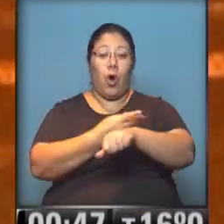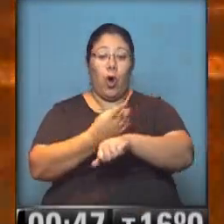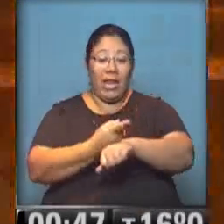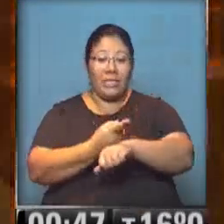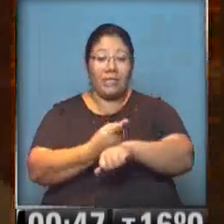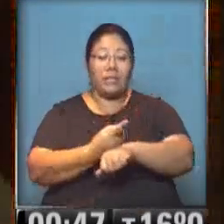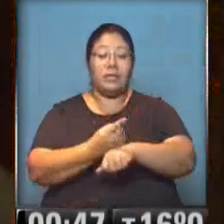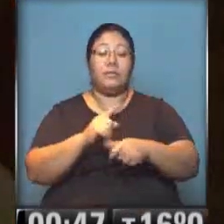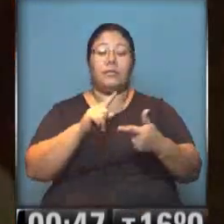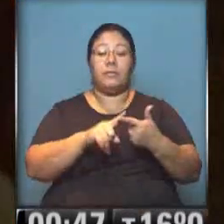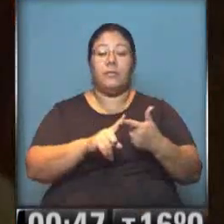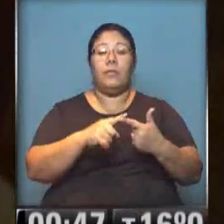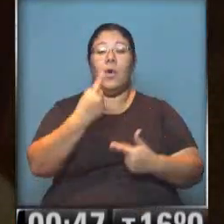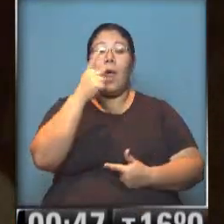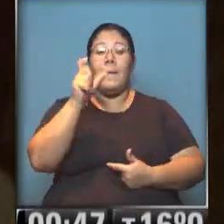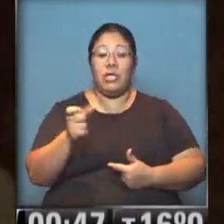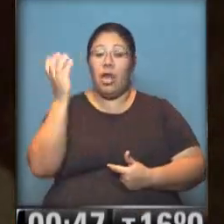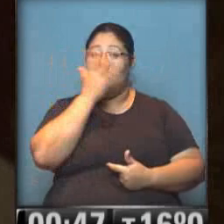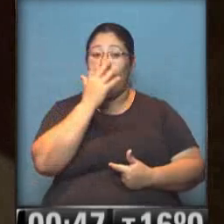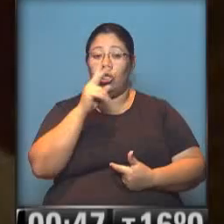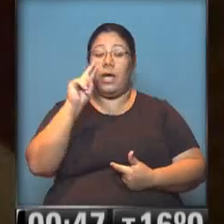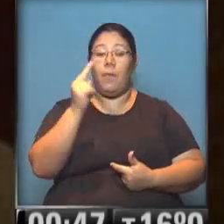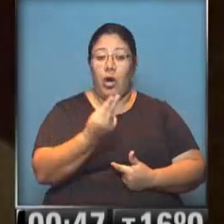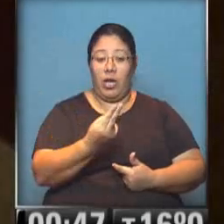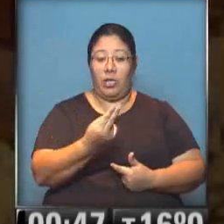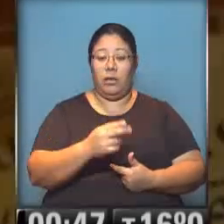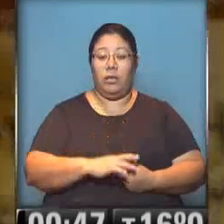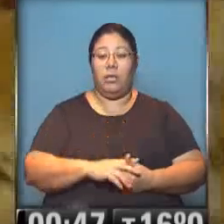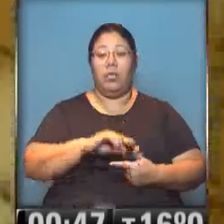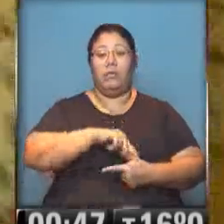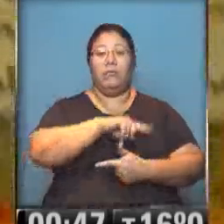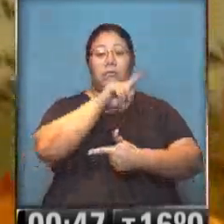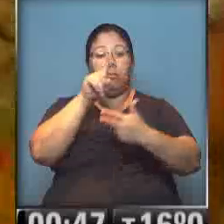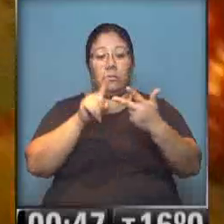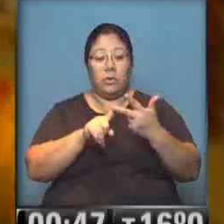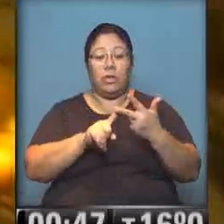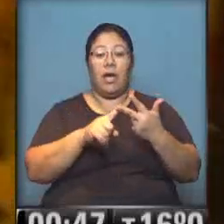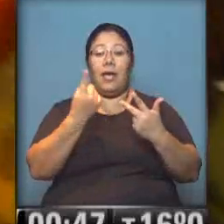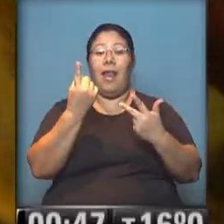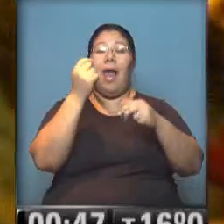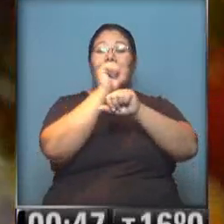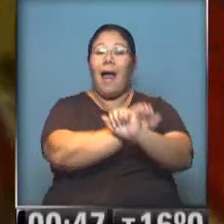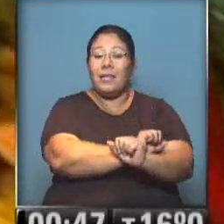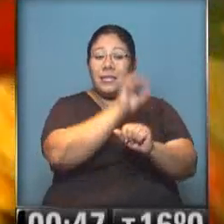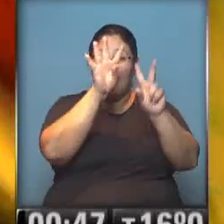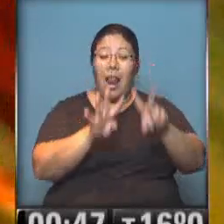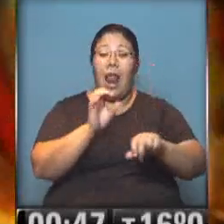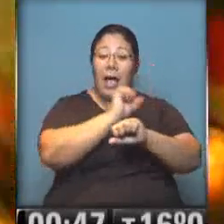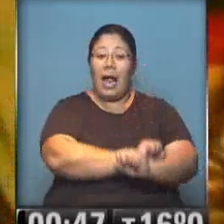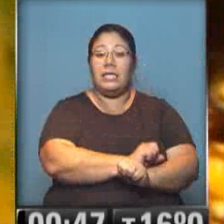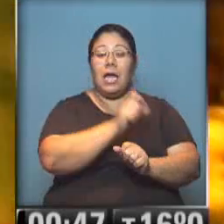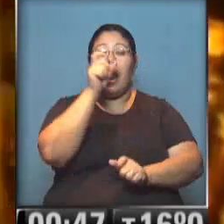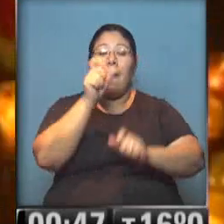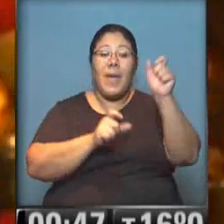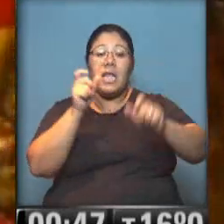mientras que los negros representan solo el 13% de la población. Es decir, hay una distancia enorme entre la cantidad de negros que vive, el porcentaje de